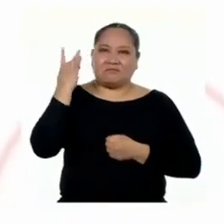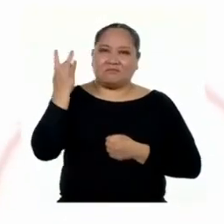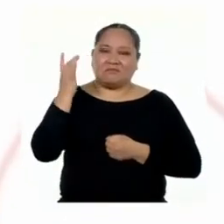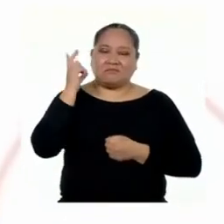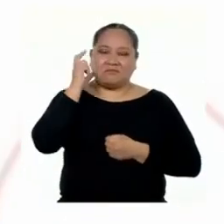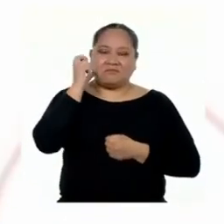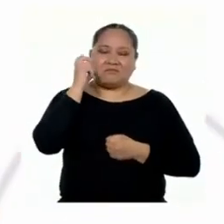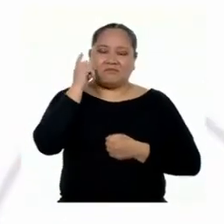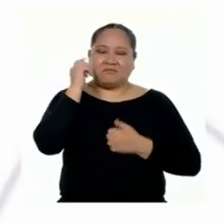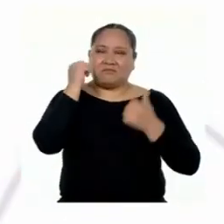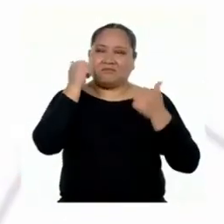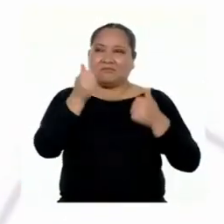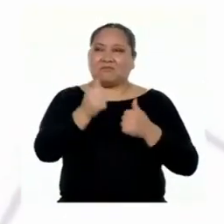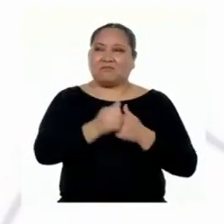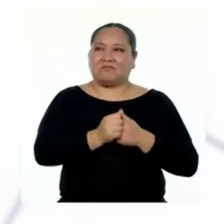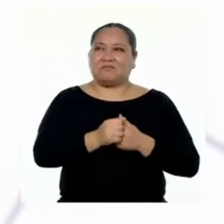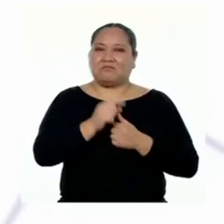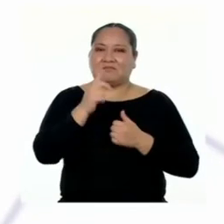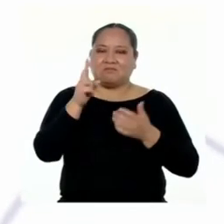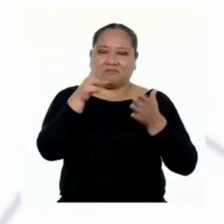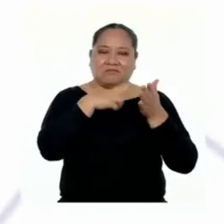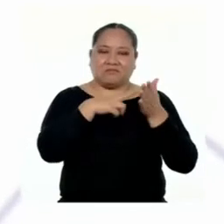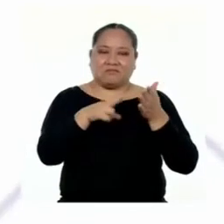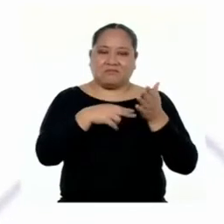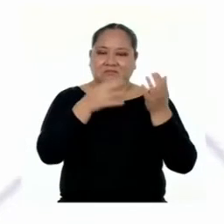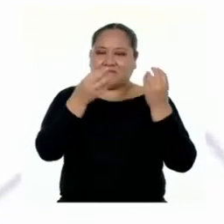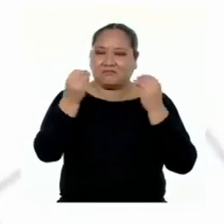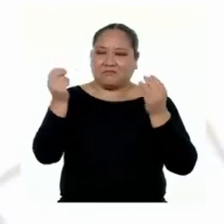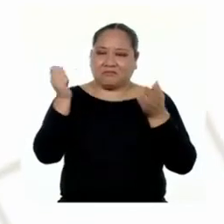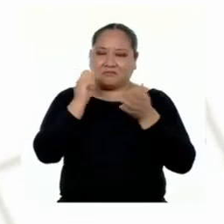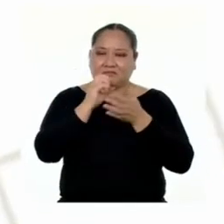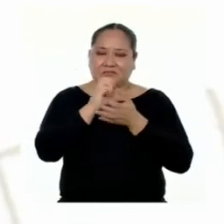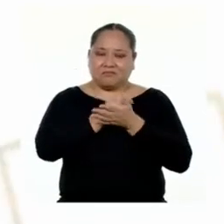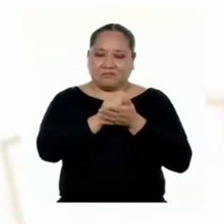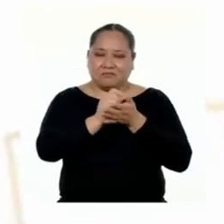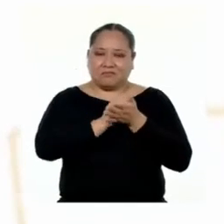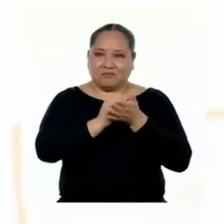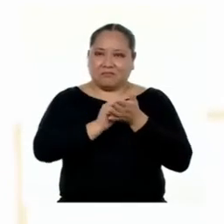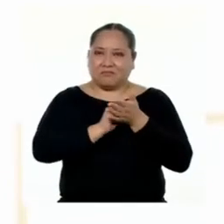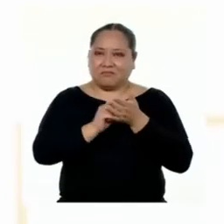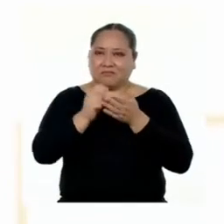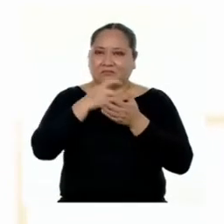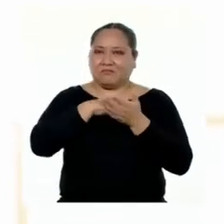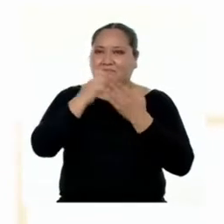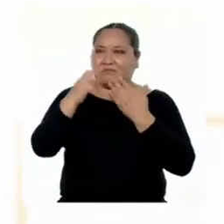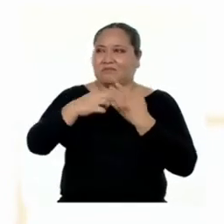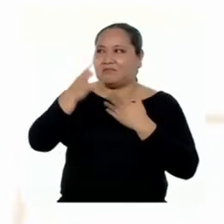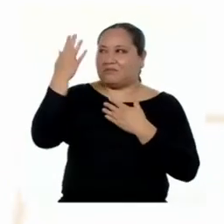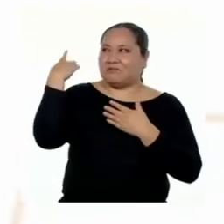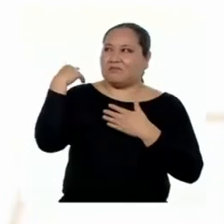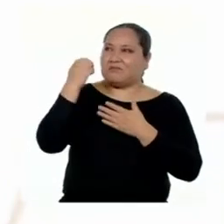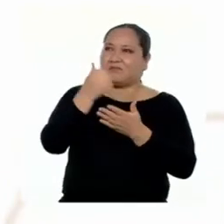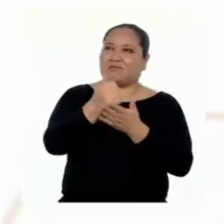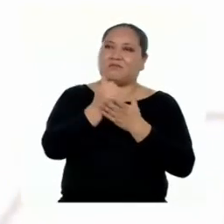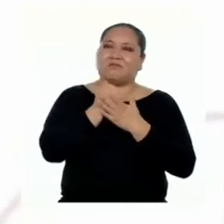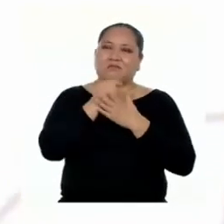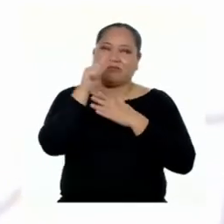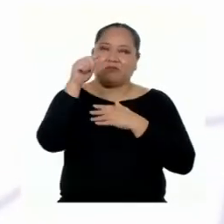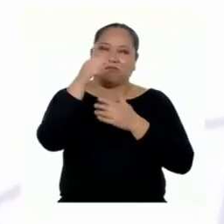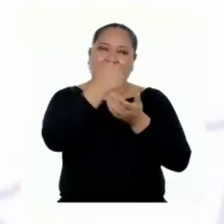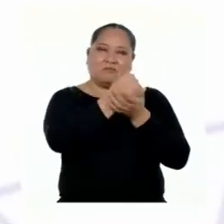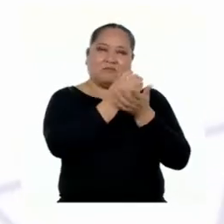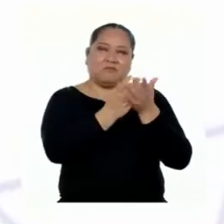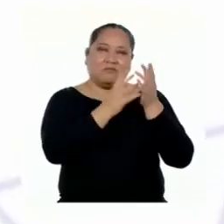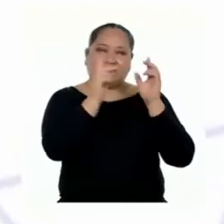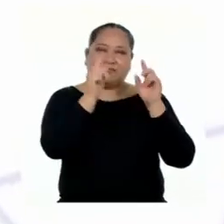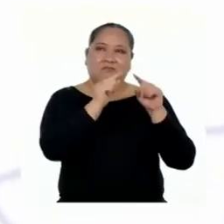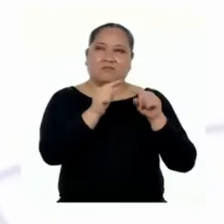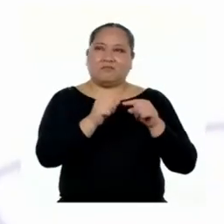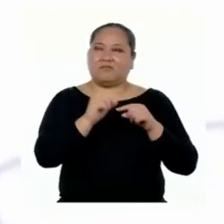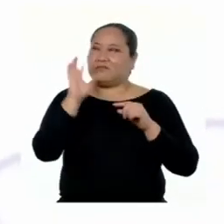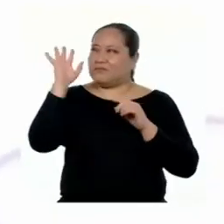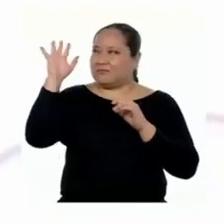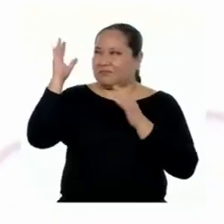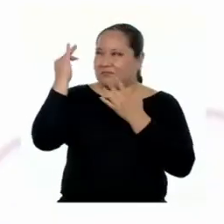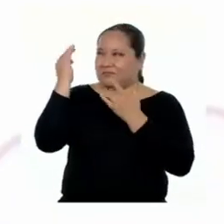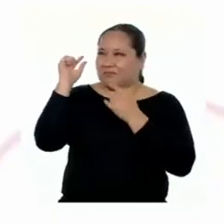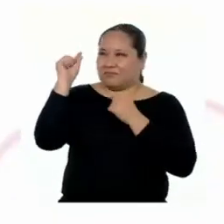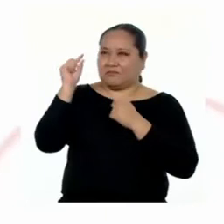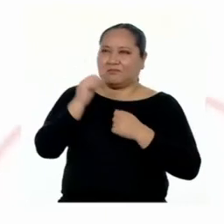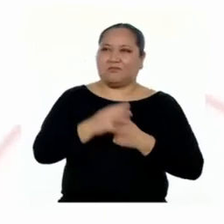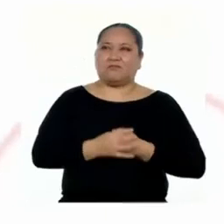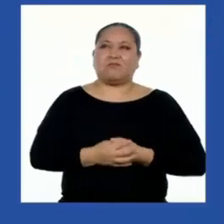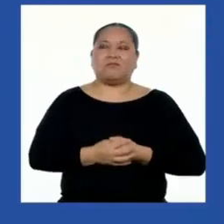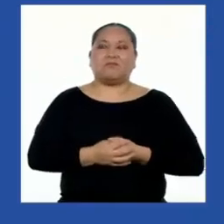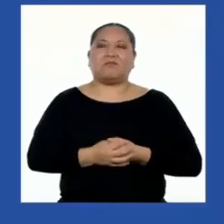muy bien eso. Felizmente leímos varios textos en los programas anteriores que pueden ayudarme en esta parte. Deme un par de